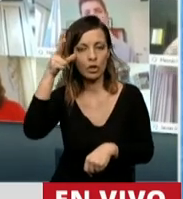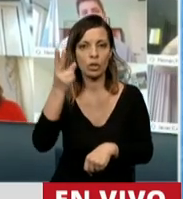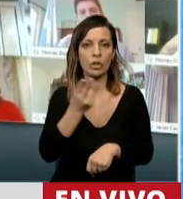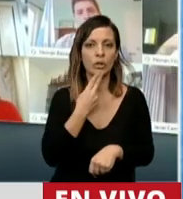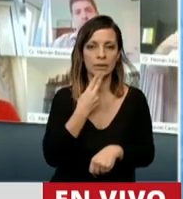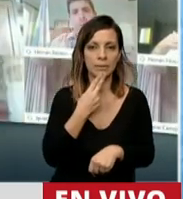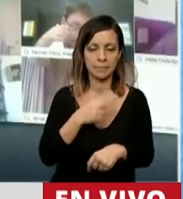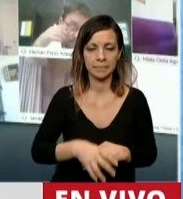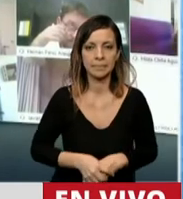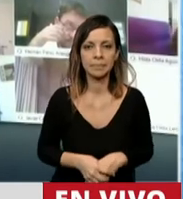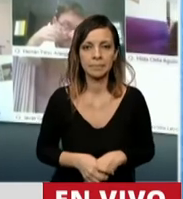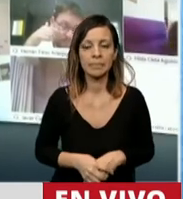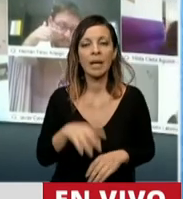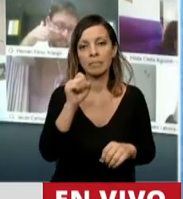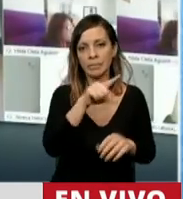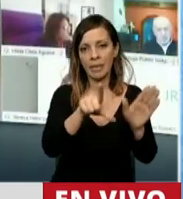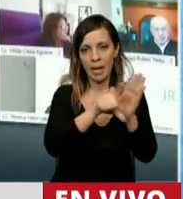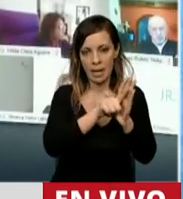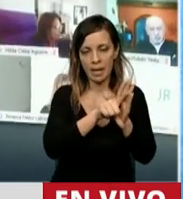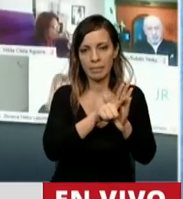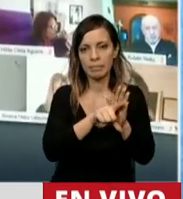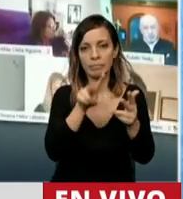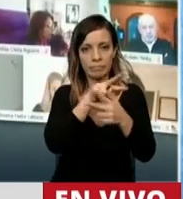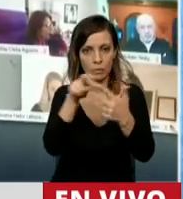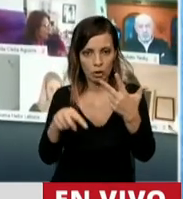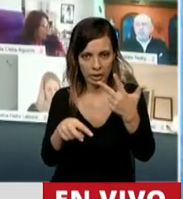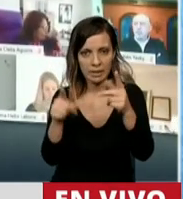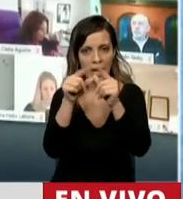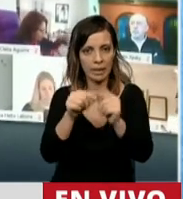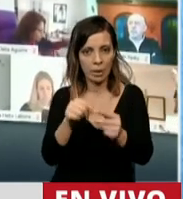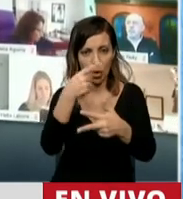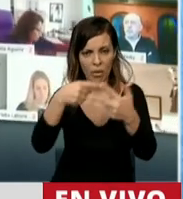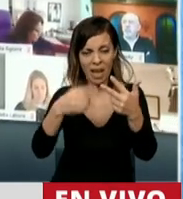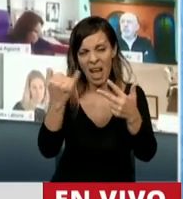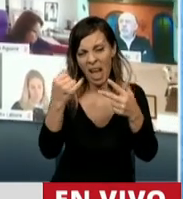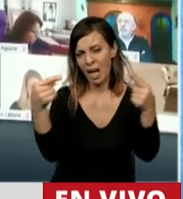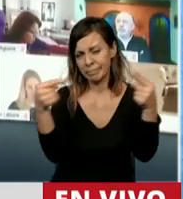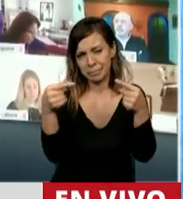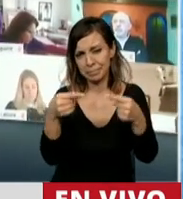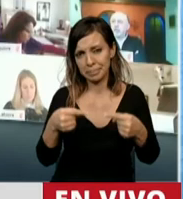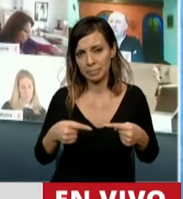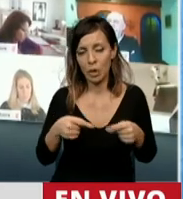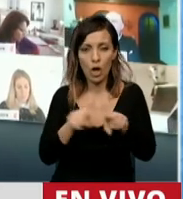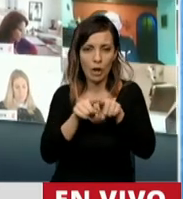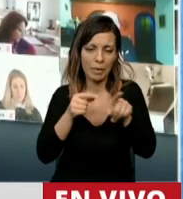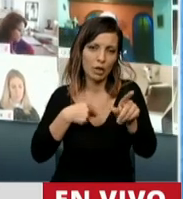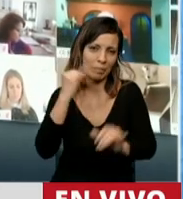11 de la ley que son los que contienen todas las objeciones que he tratado